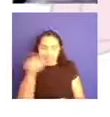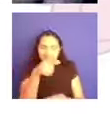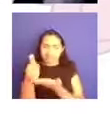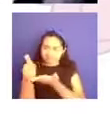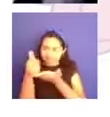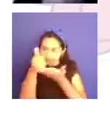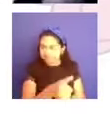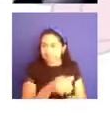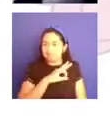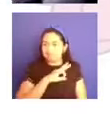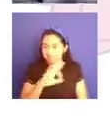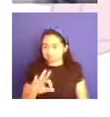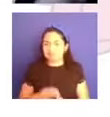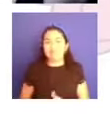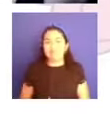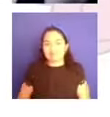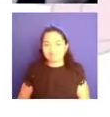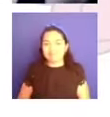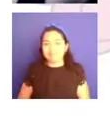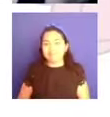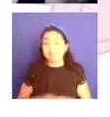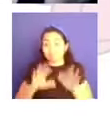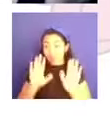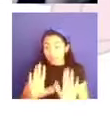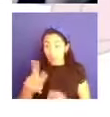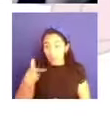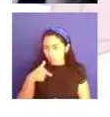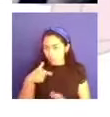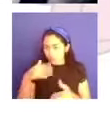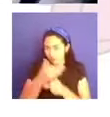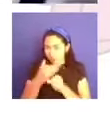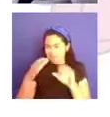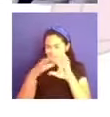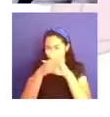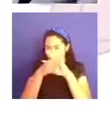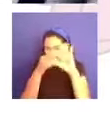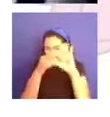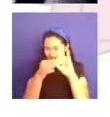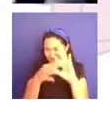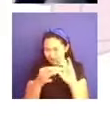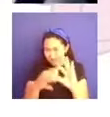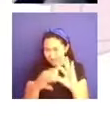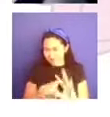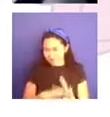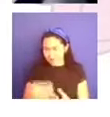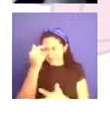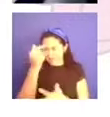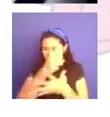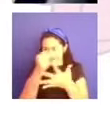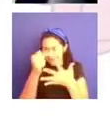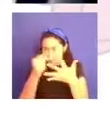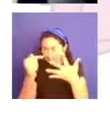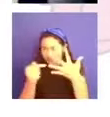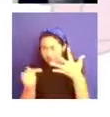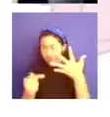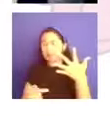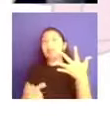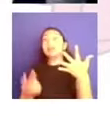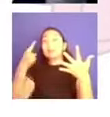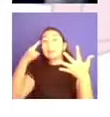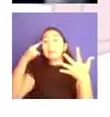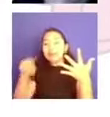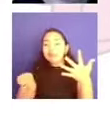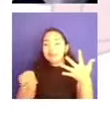teniendo. Todo lo que les voy explicando desde el inicio de la charla hasta este momento, pues, es un poco invitarles a